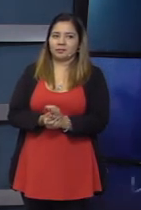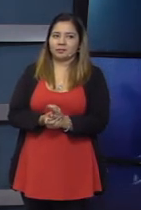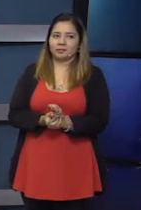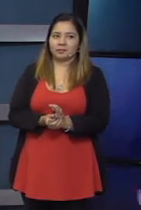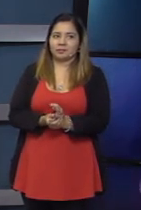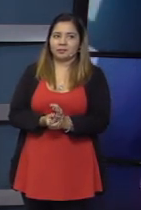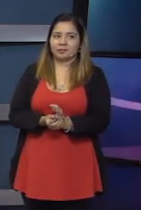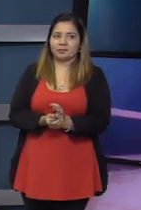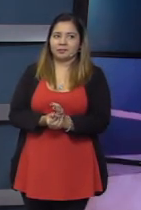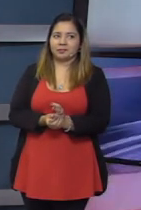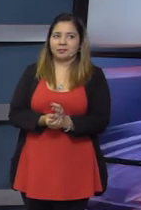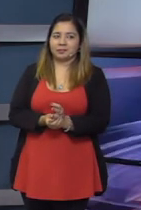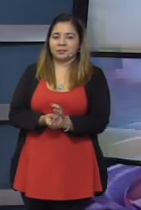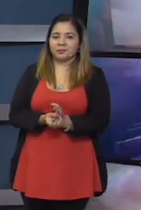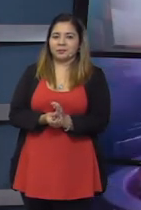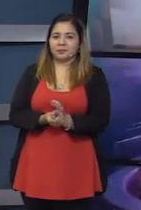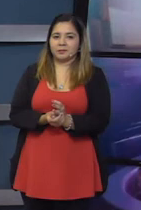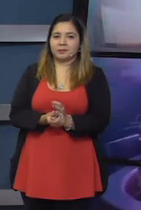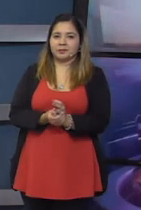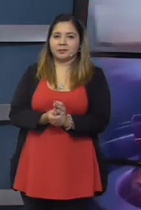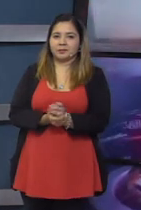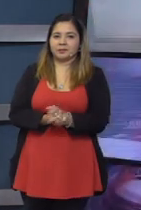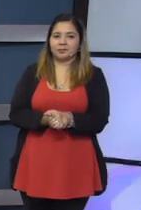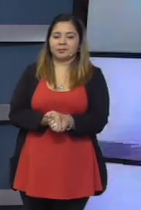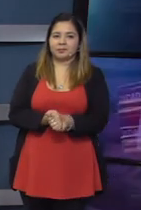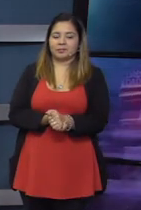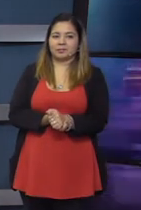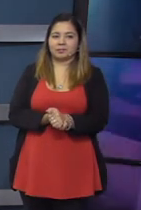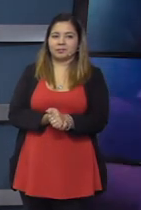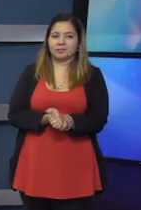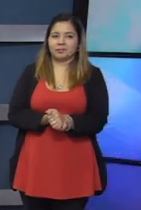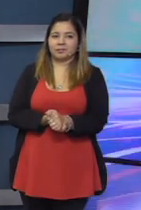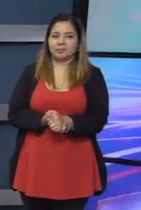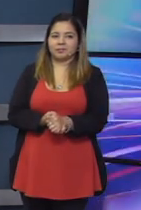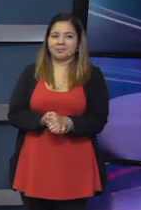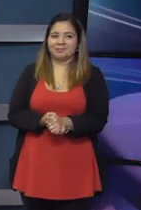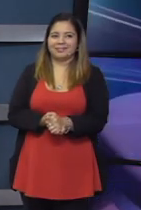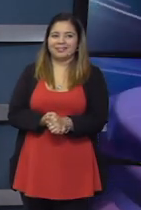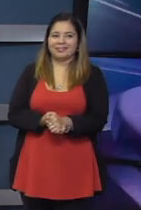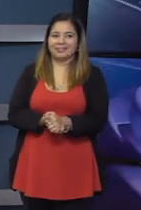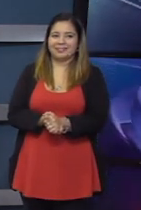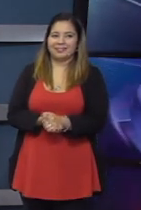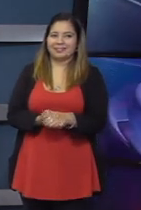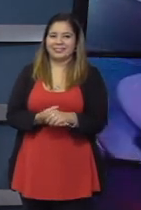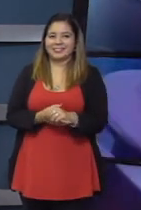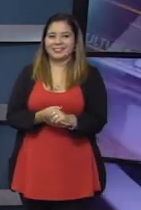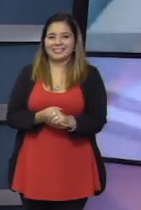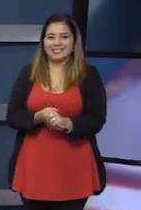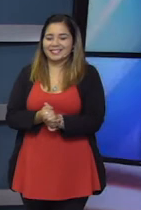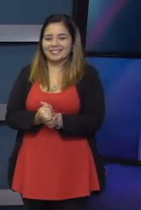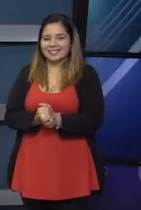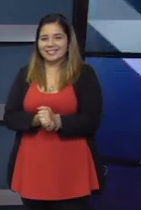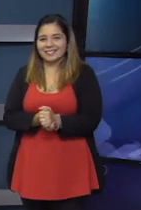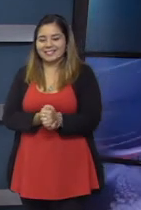tiene que ser de cumplimiento efectivo, ¿no? Bien. José Luis, la última para terminar. ¿Usted sabe si ese aumento en mayor o menor